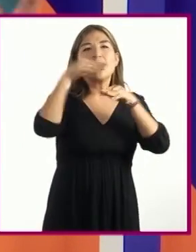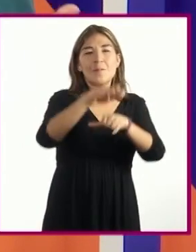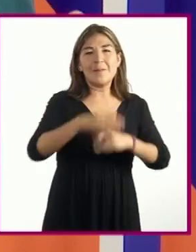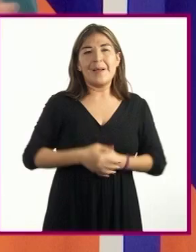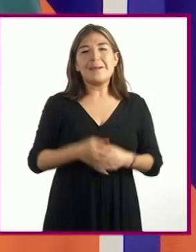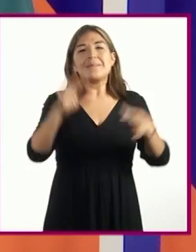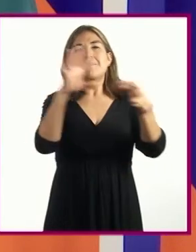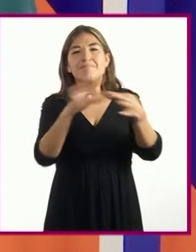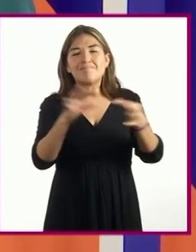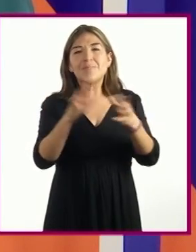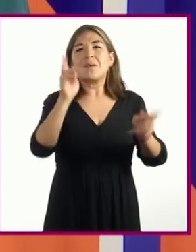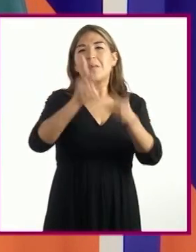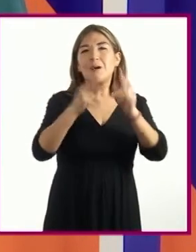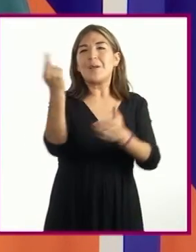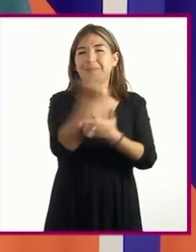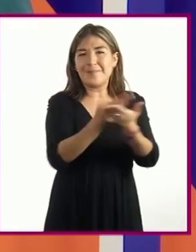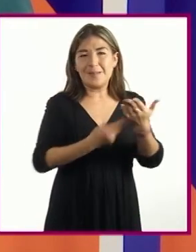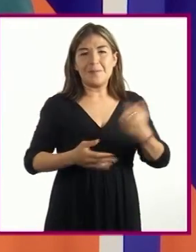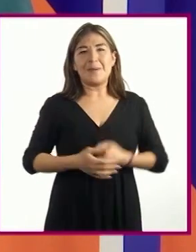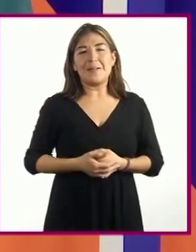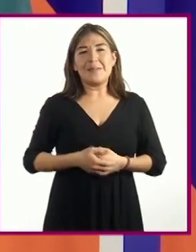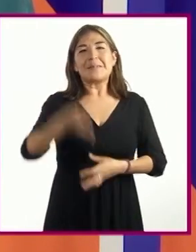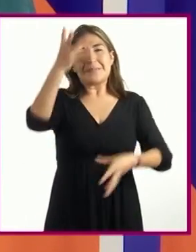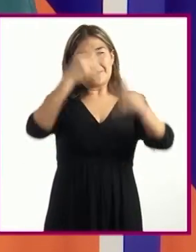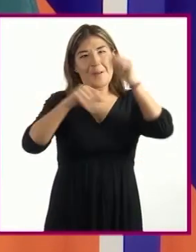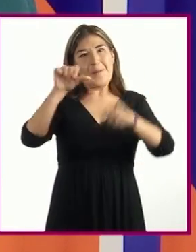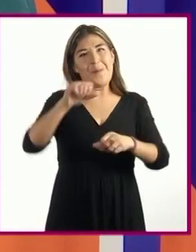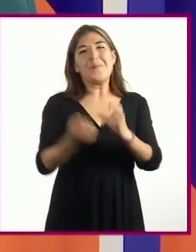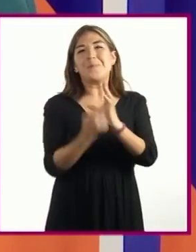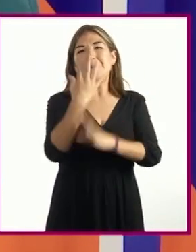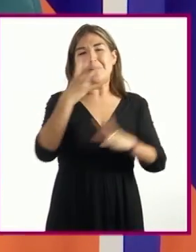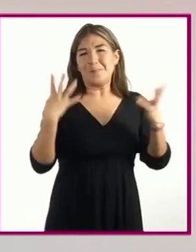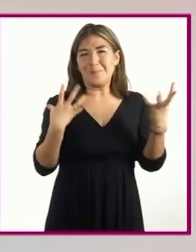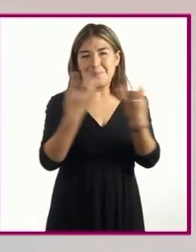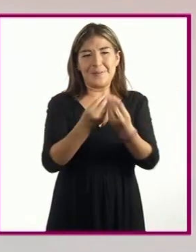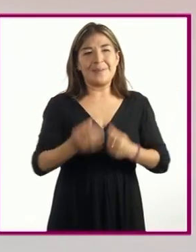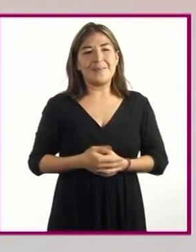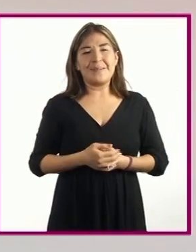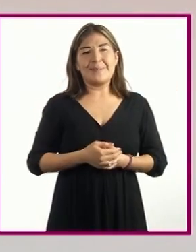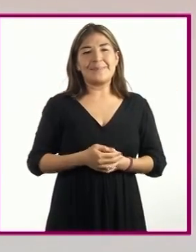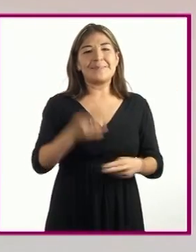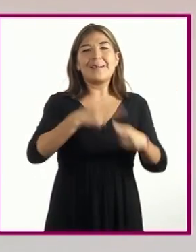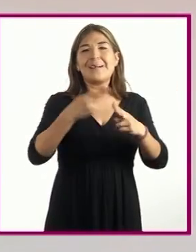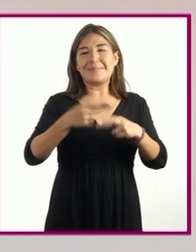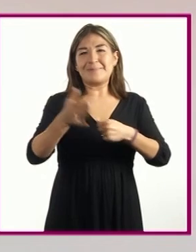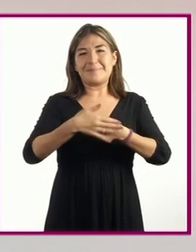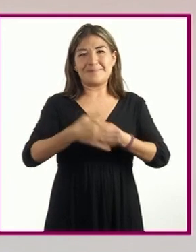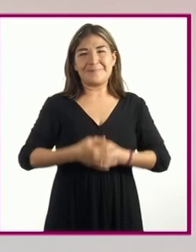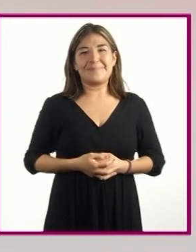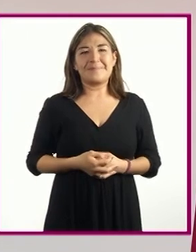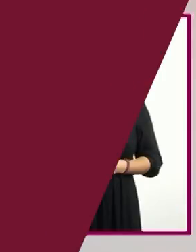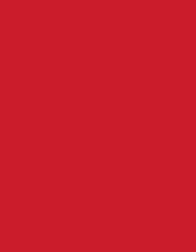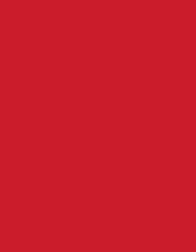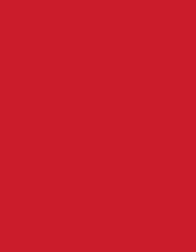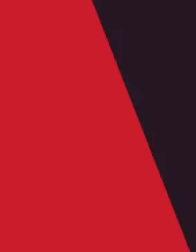hablemos dibujando hemos aprendido algo nuevo juntos hasta la próxima